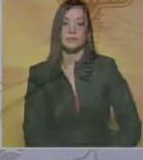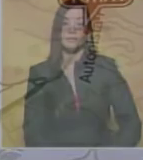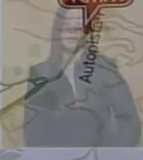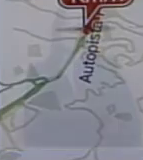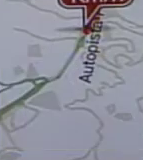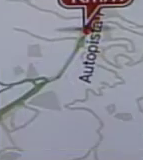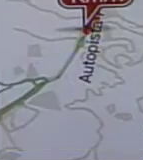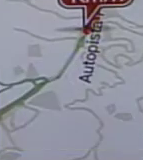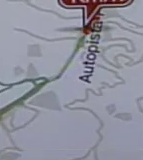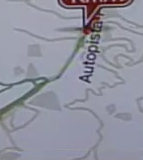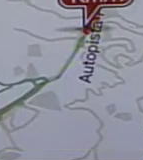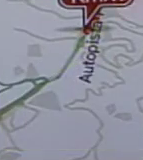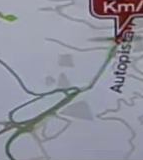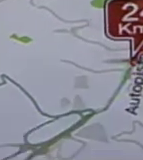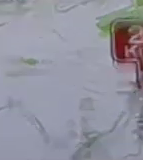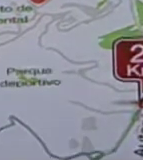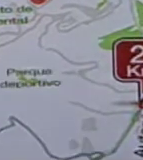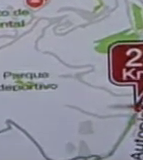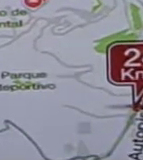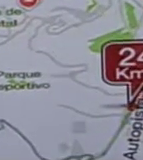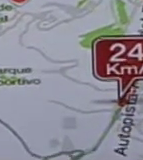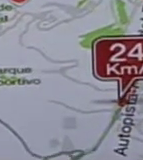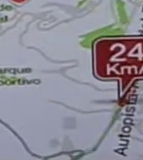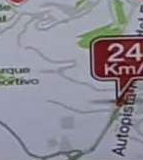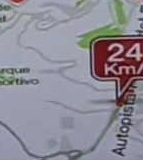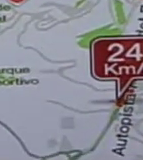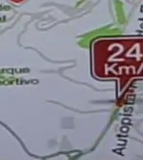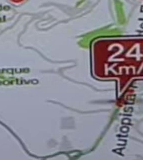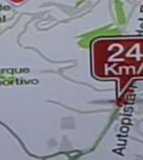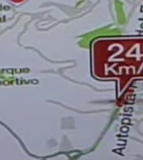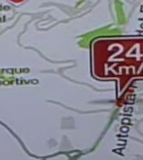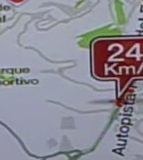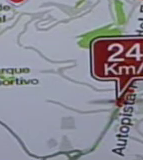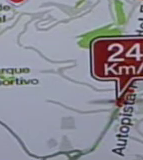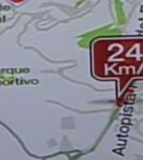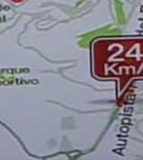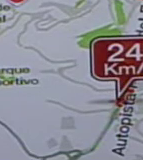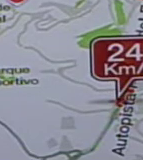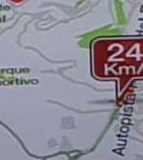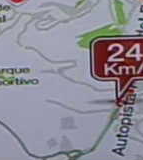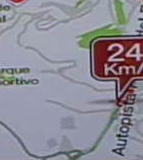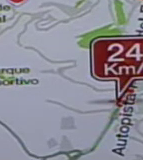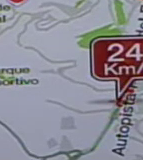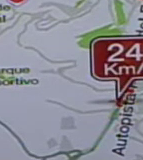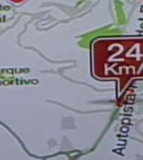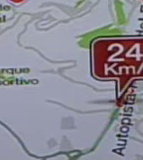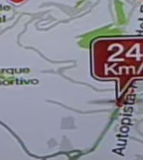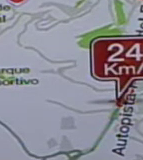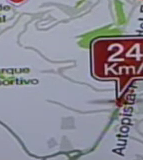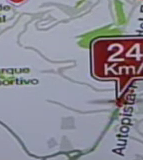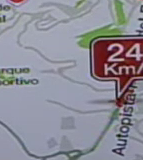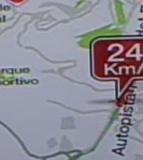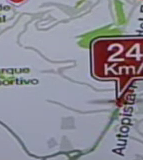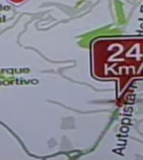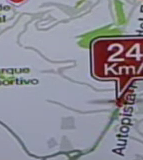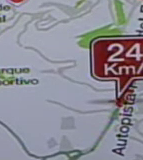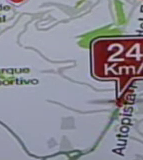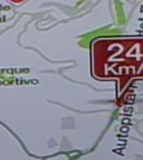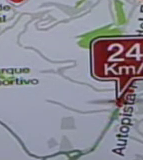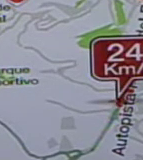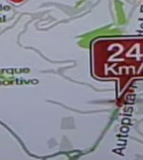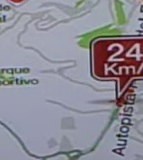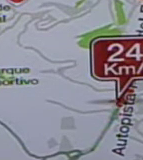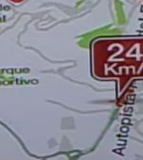vías libres. Ahí tenemos en pantalla lo que está sucediendo a esta hora en la avenida Casanova. Vemos también una parte, un tramo de la avenida